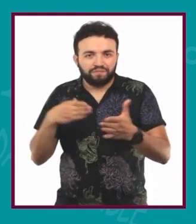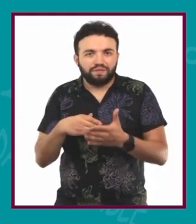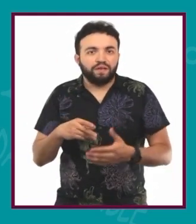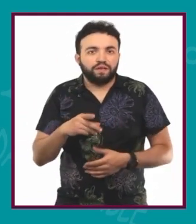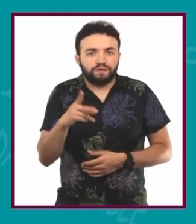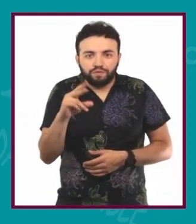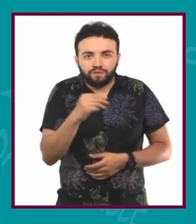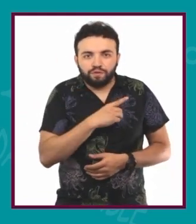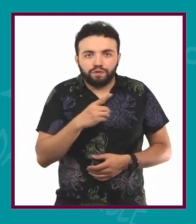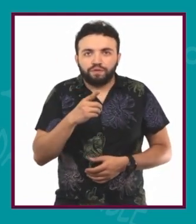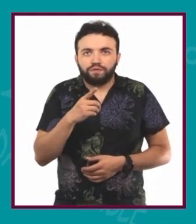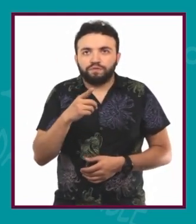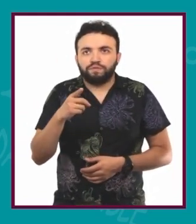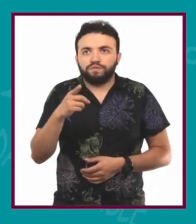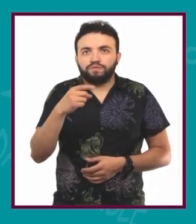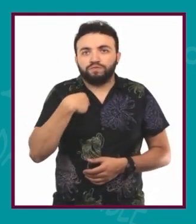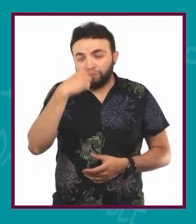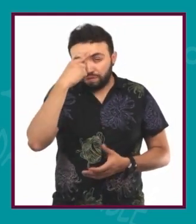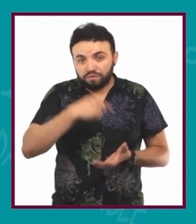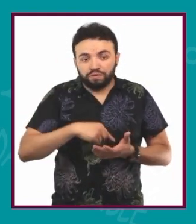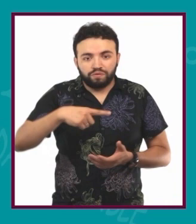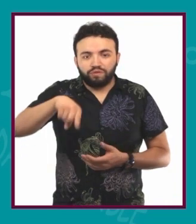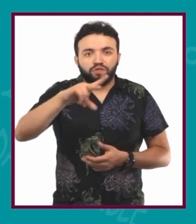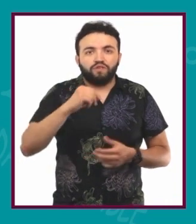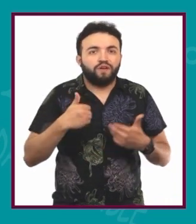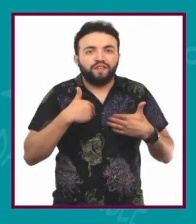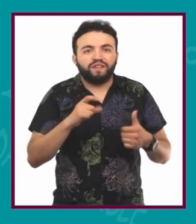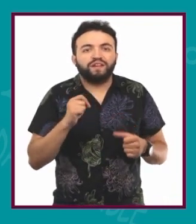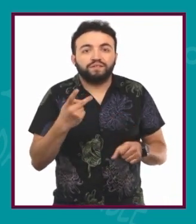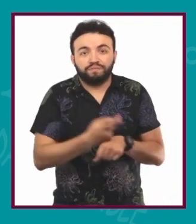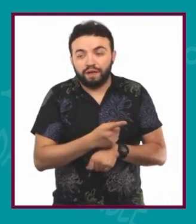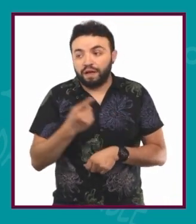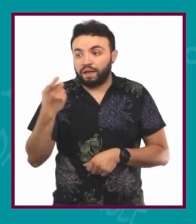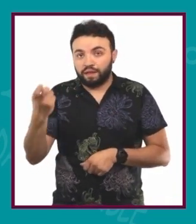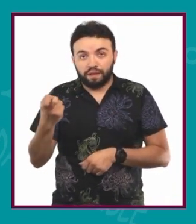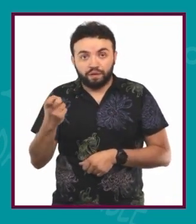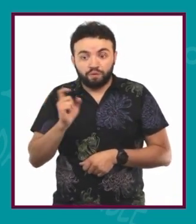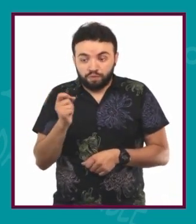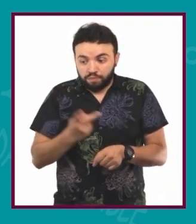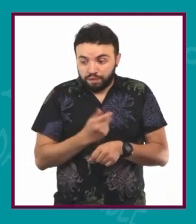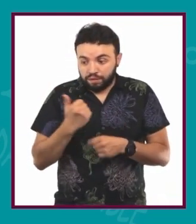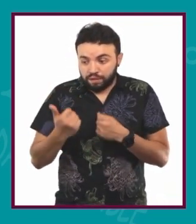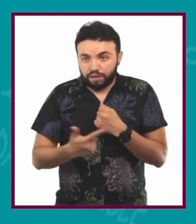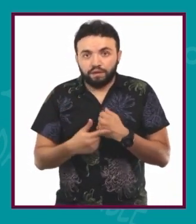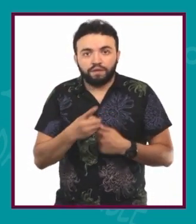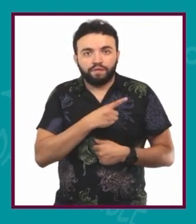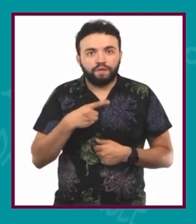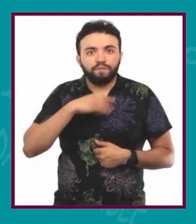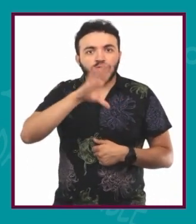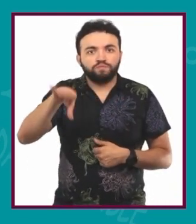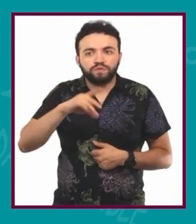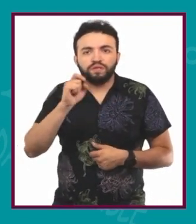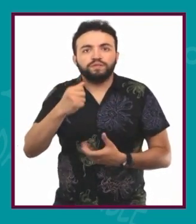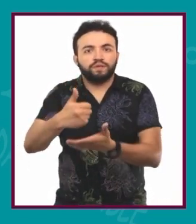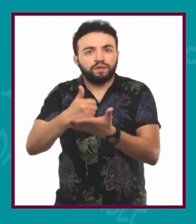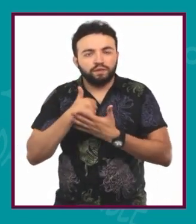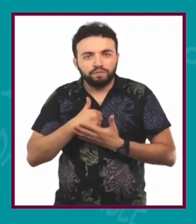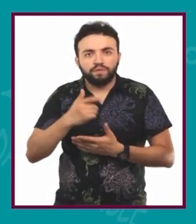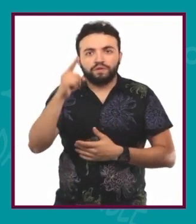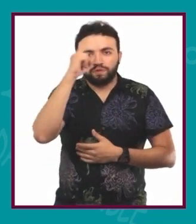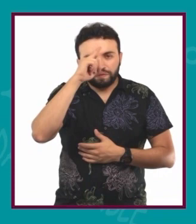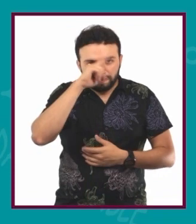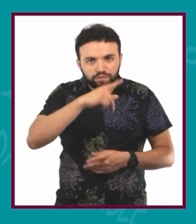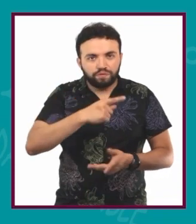entendemos qué nos está pasando. Ahí creo que hay que buscar, que hay que revisarnos, que hay que pedir ayuda, que hay que solicitar